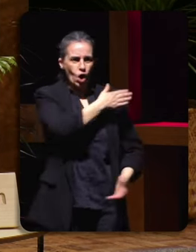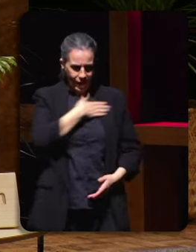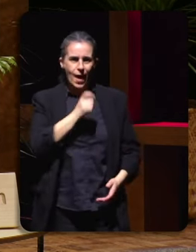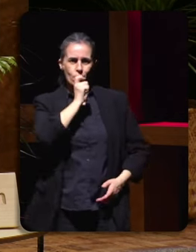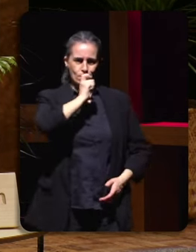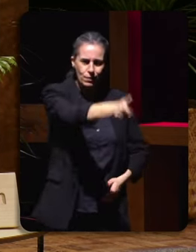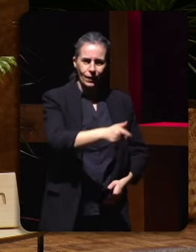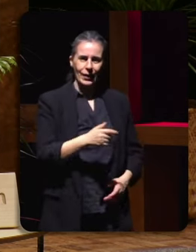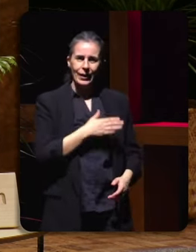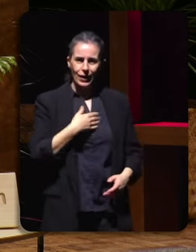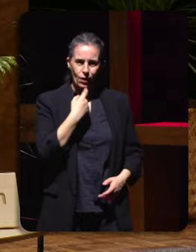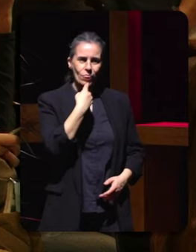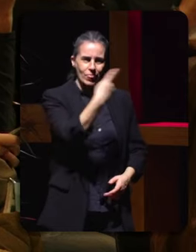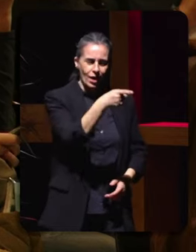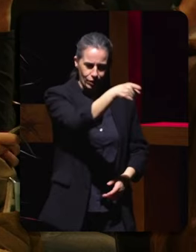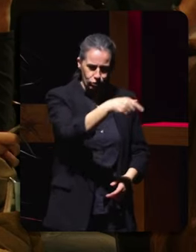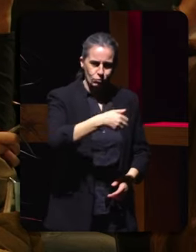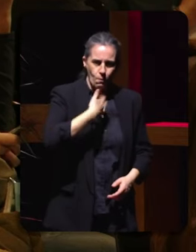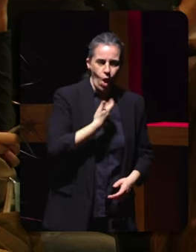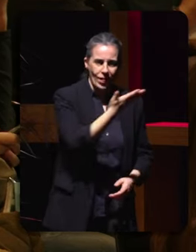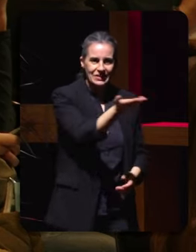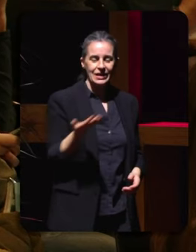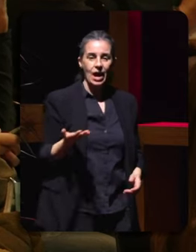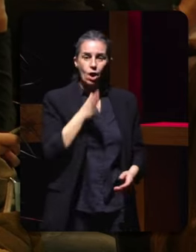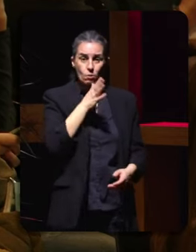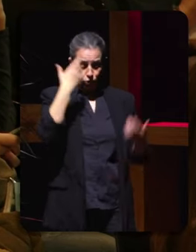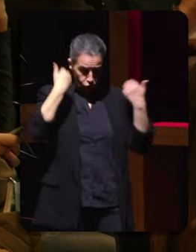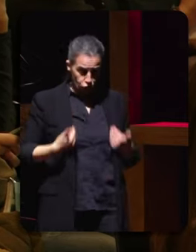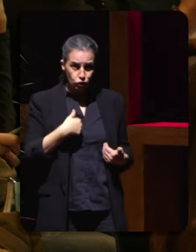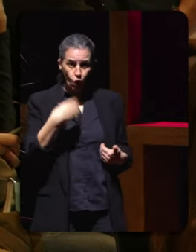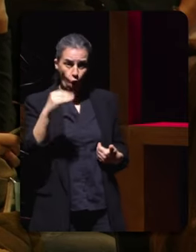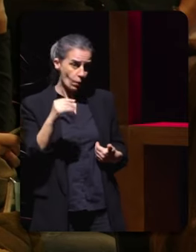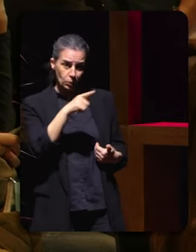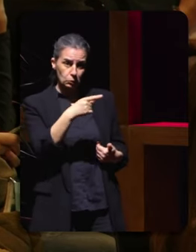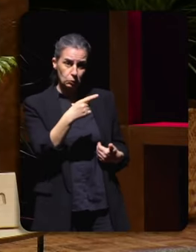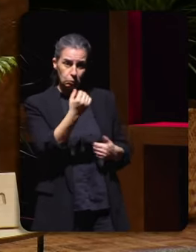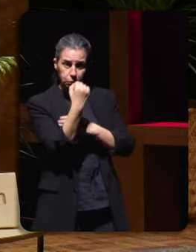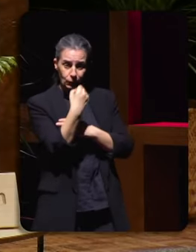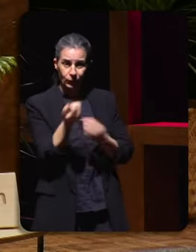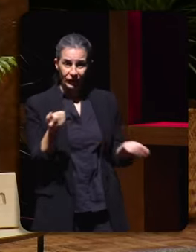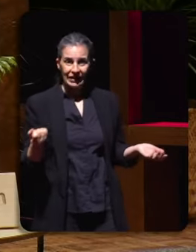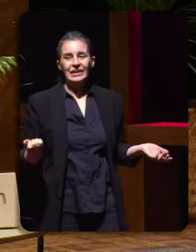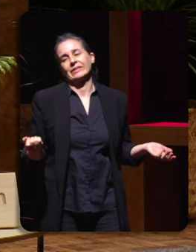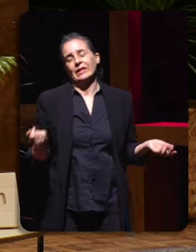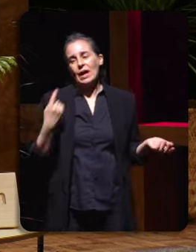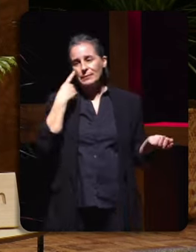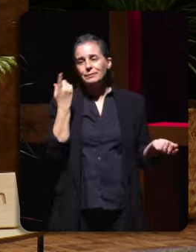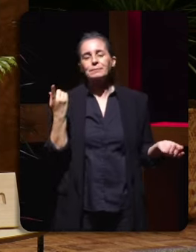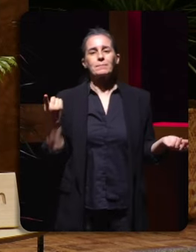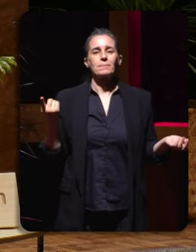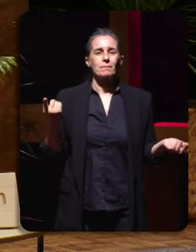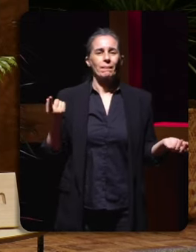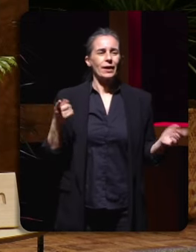molestarte porque non podo molestarte porque son unha muller e ademais nova nese caso evidentemente que non gromen pero quero decir que esa